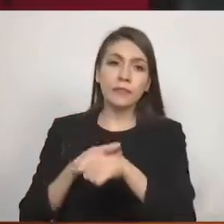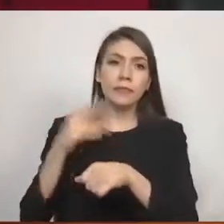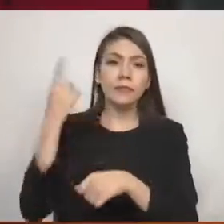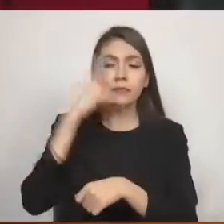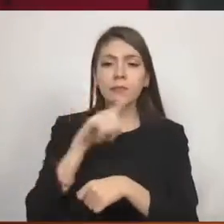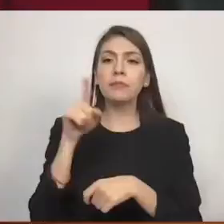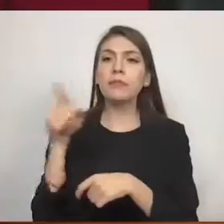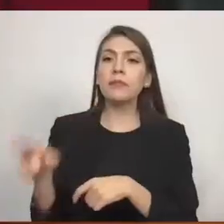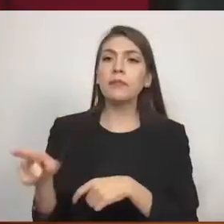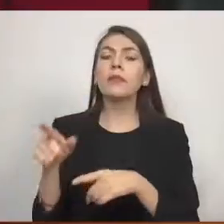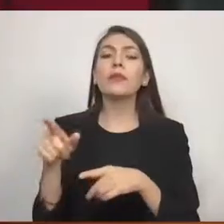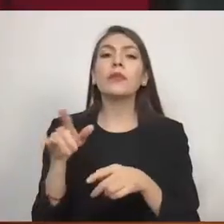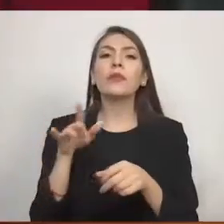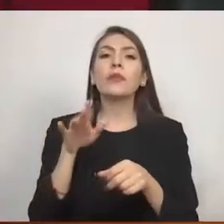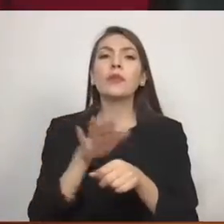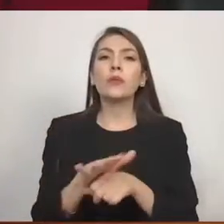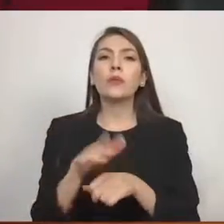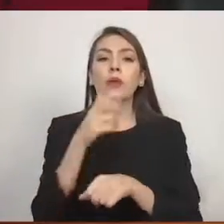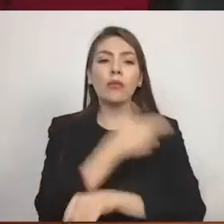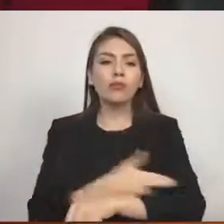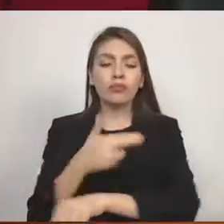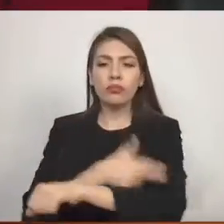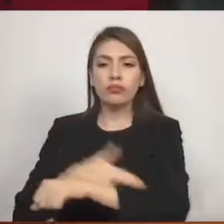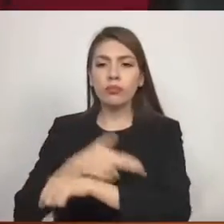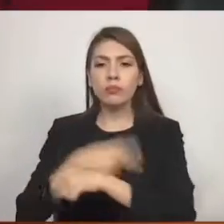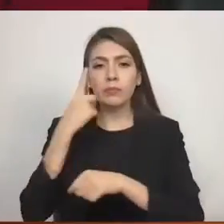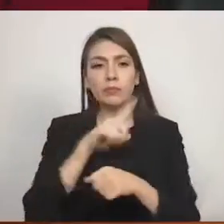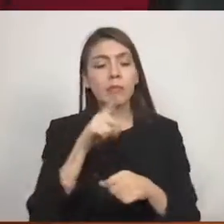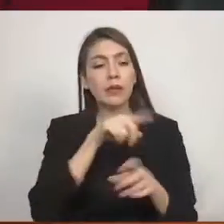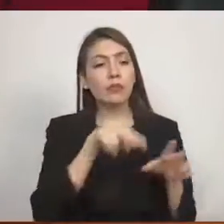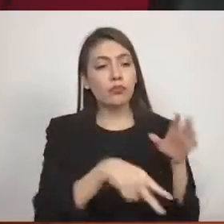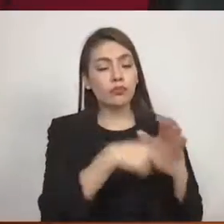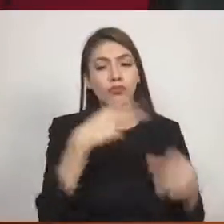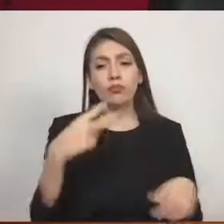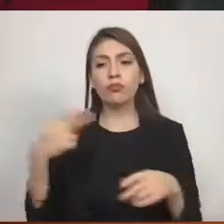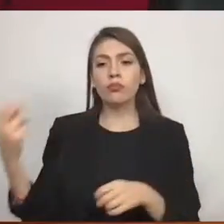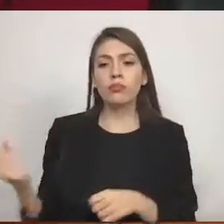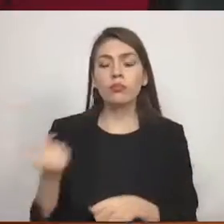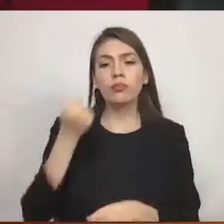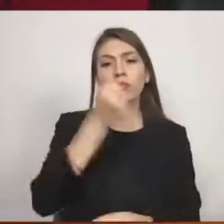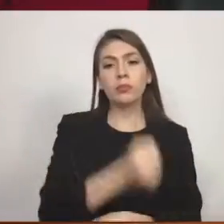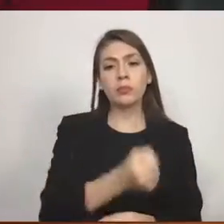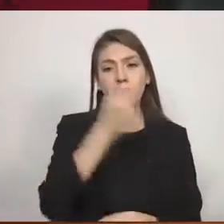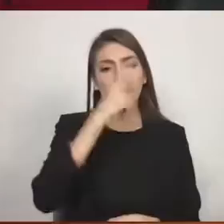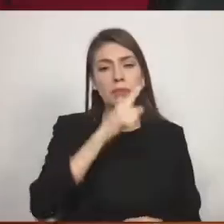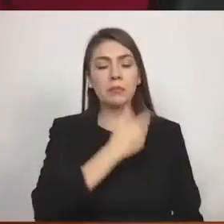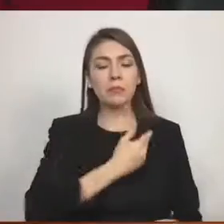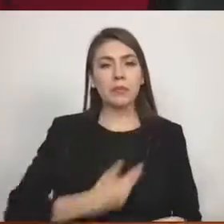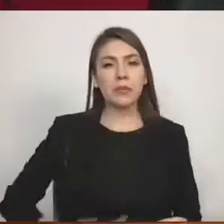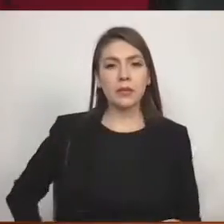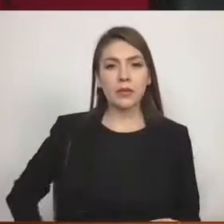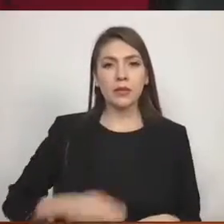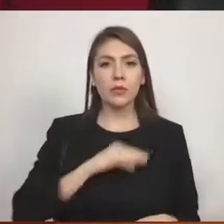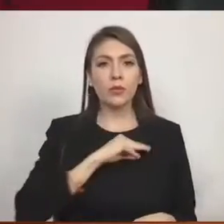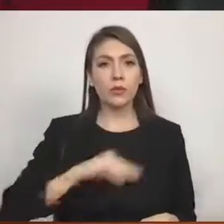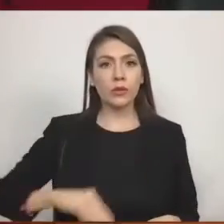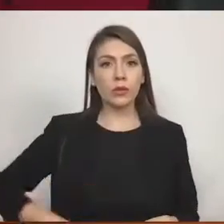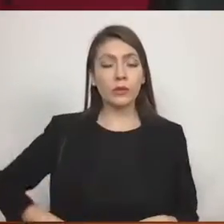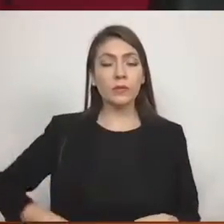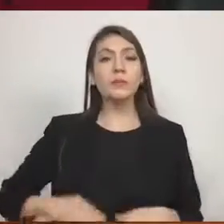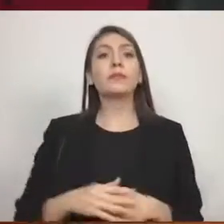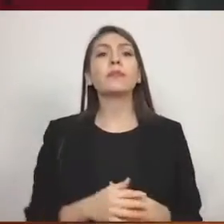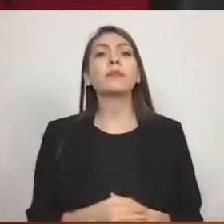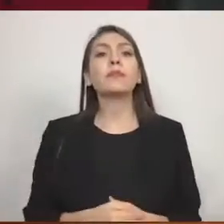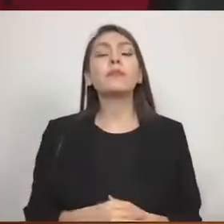lo conducente para cubrir la vacante correspondiente a la presidencia municipal, y en congruencia propone